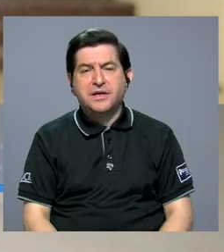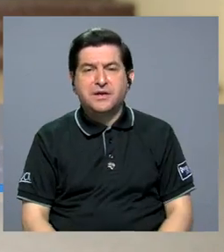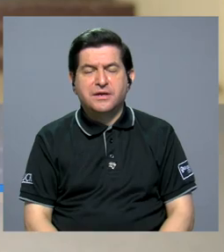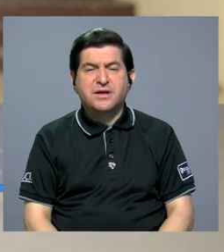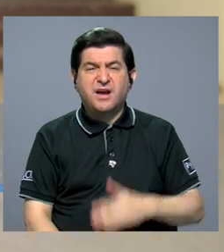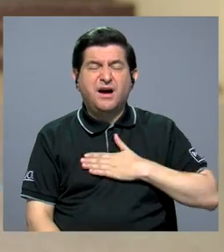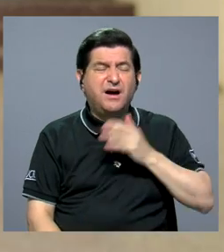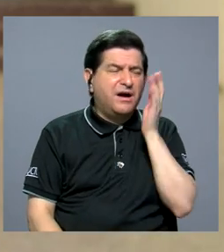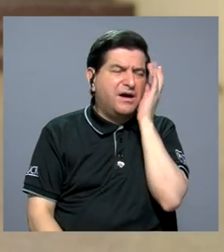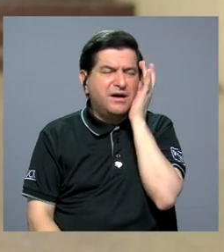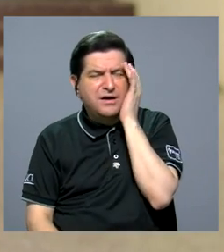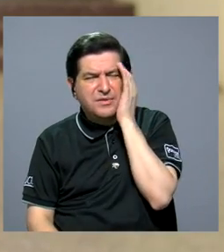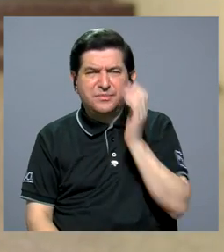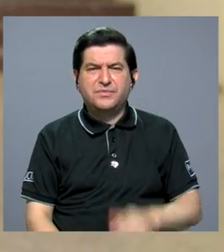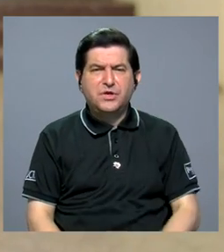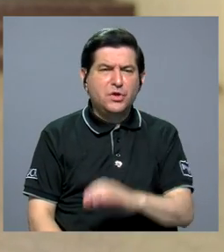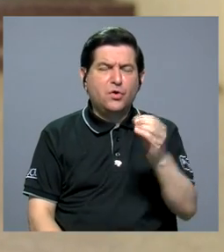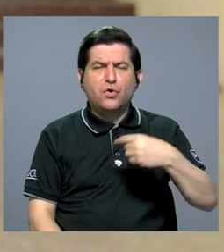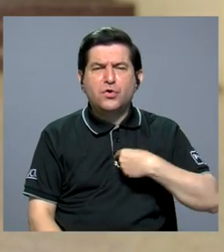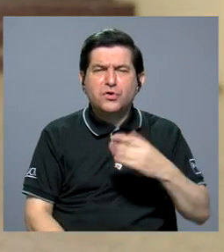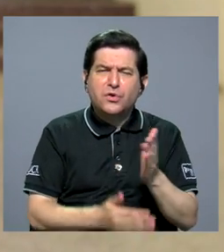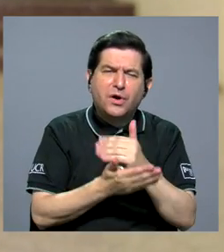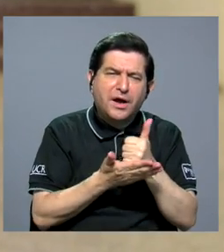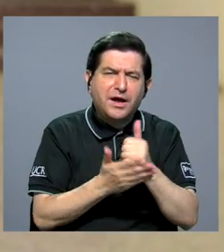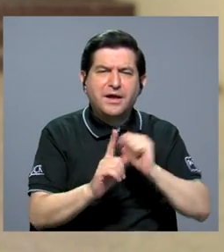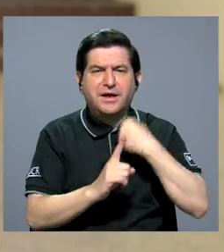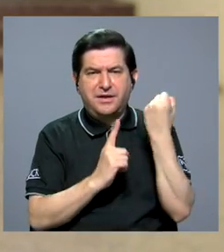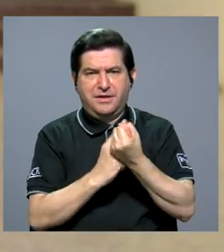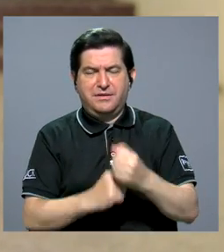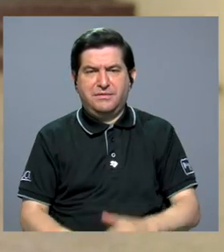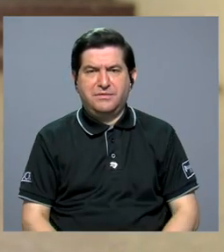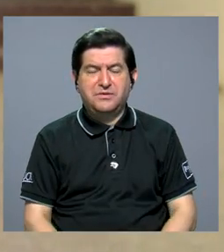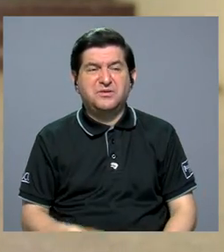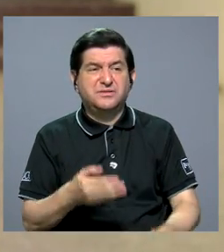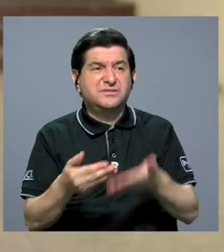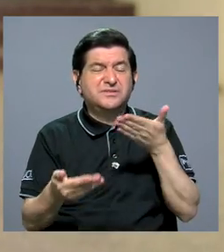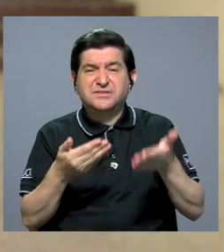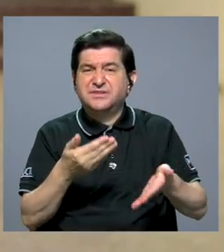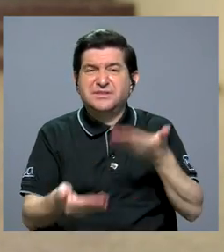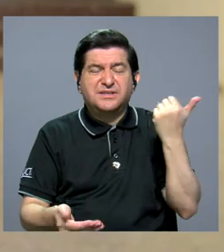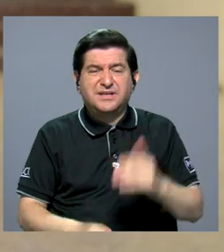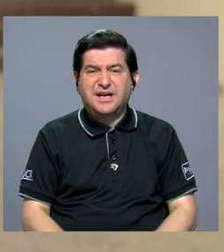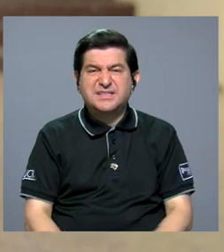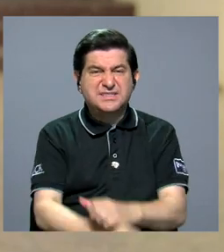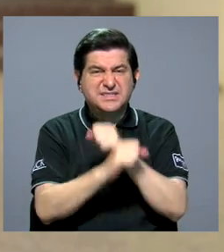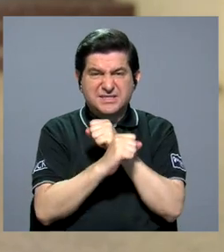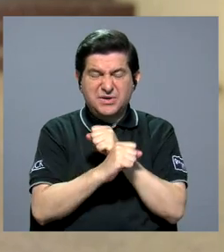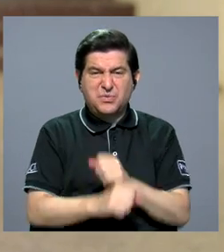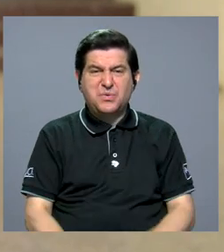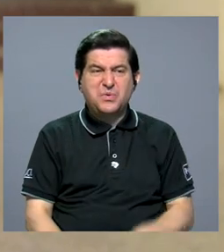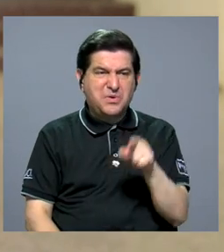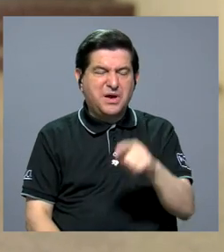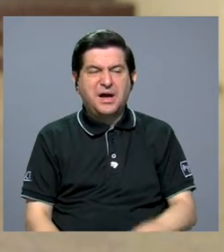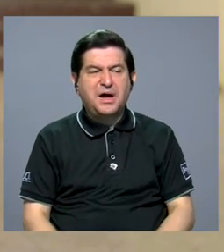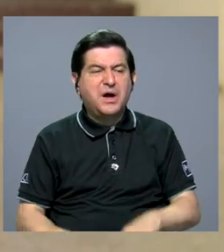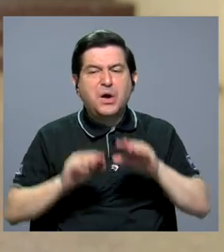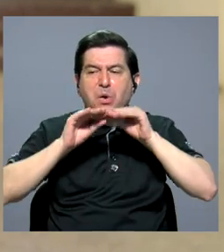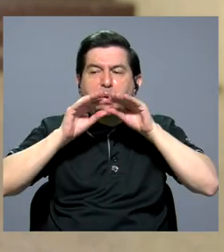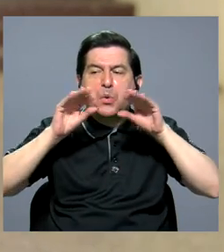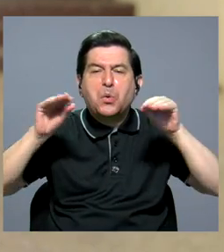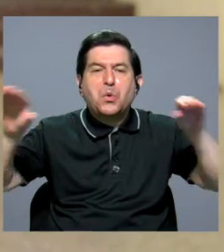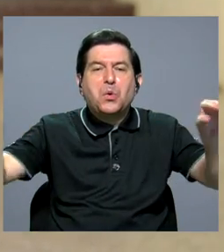fíjate que me preocupa tal cosa, fíjate que tengo… Entonces, es casi seguro que lo va a convertir en un chisme, ¿verdad?